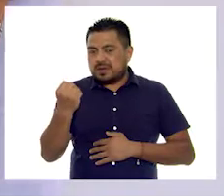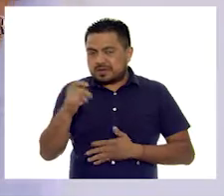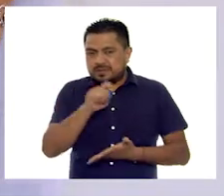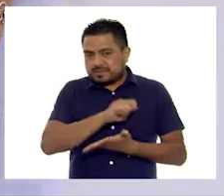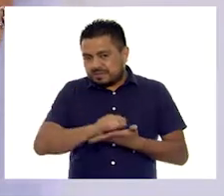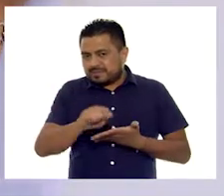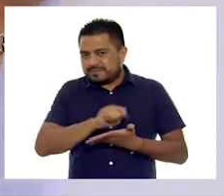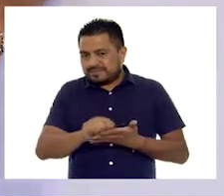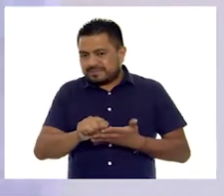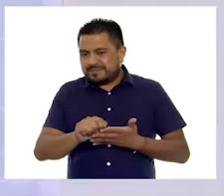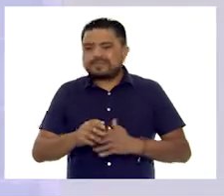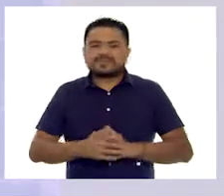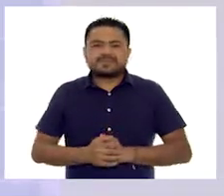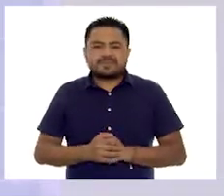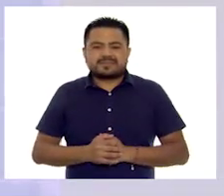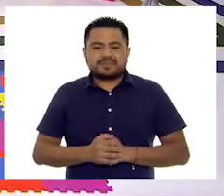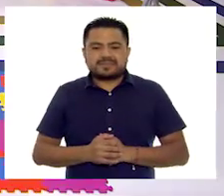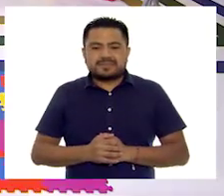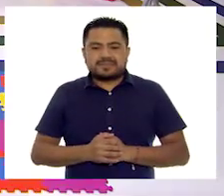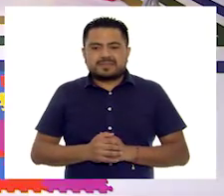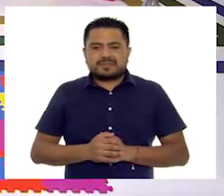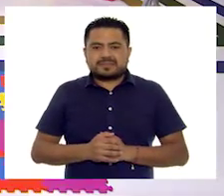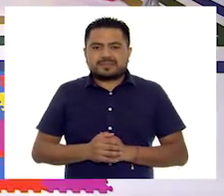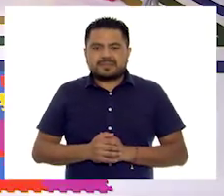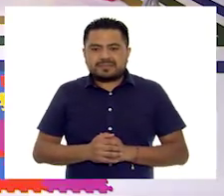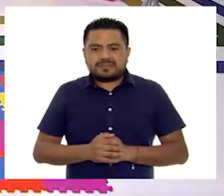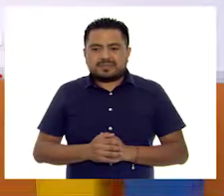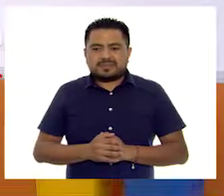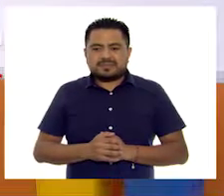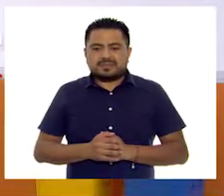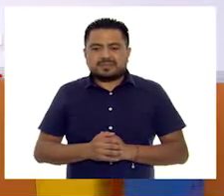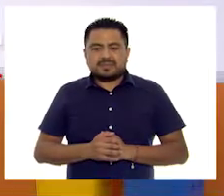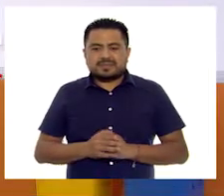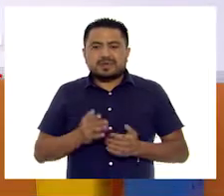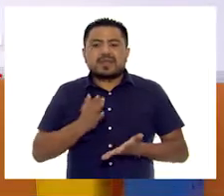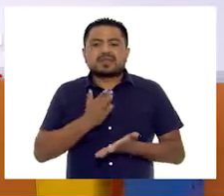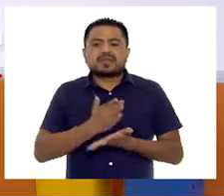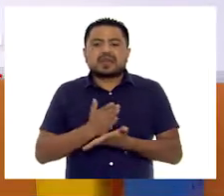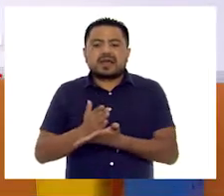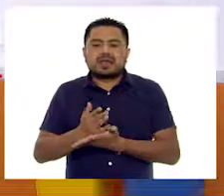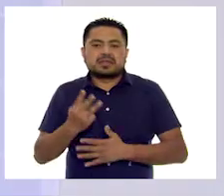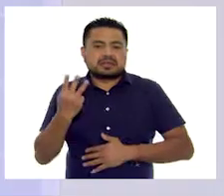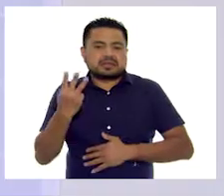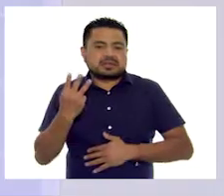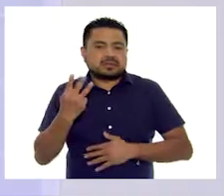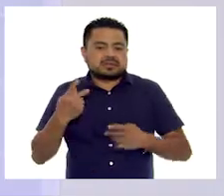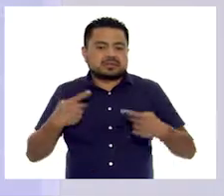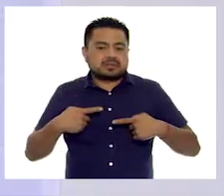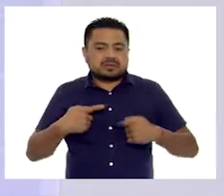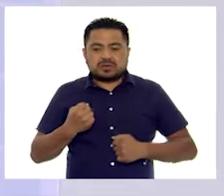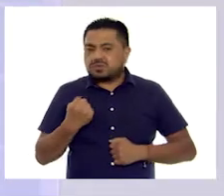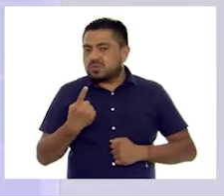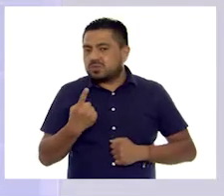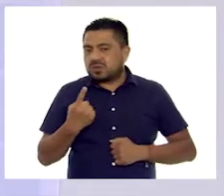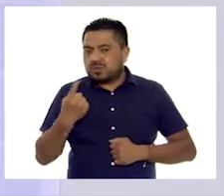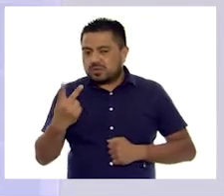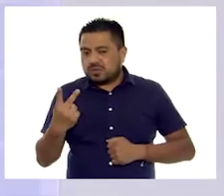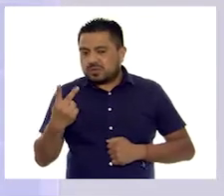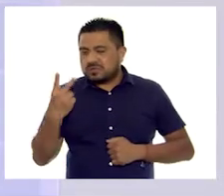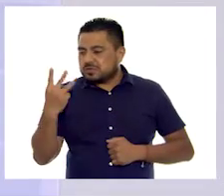anotar el número nueve. De taco, tres personas. Uno,